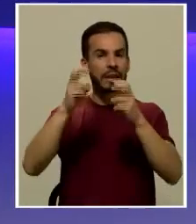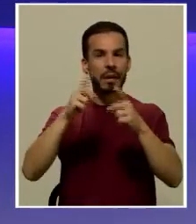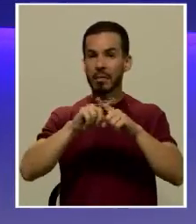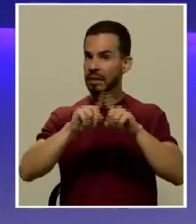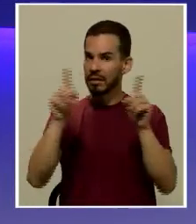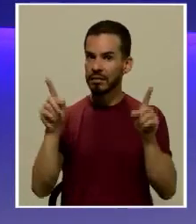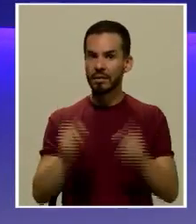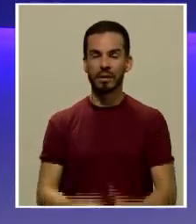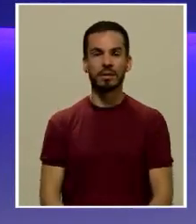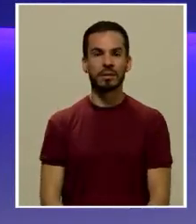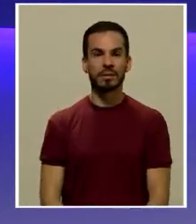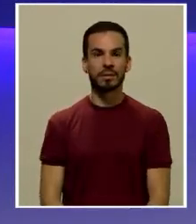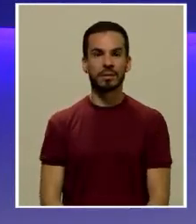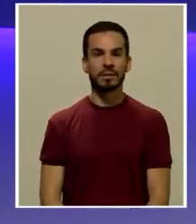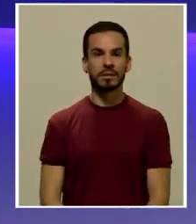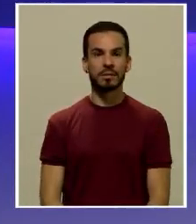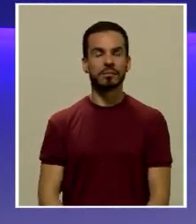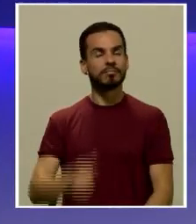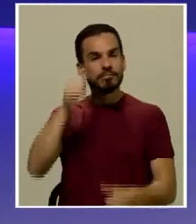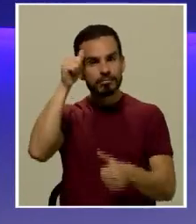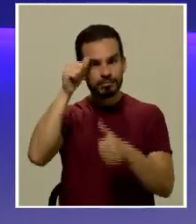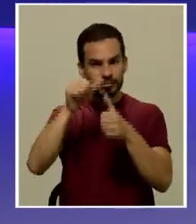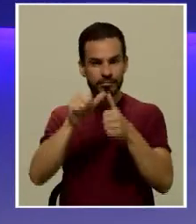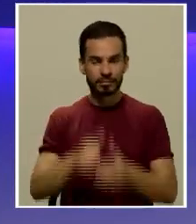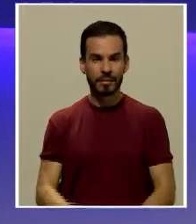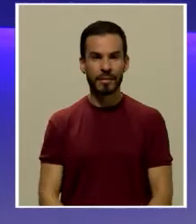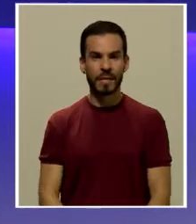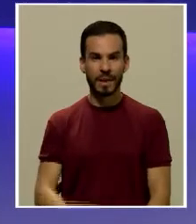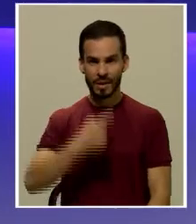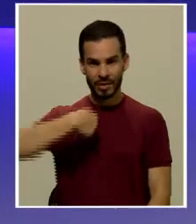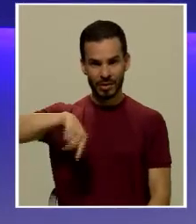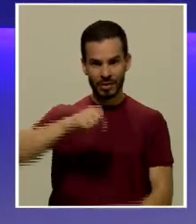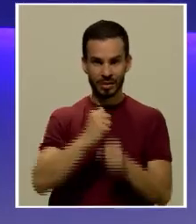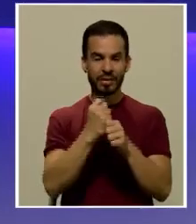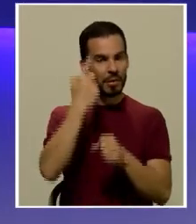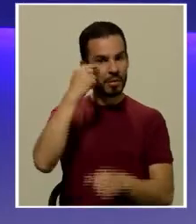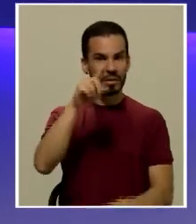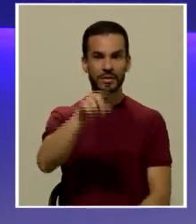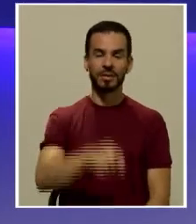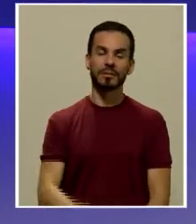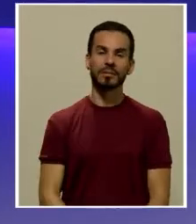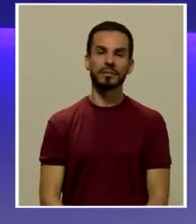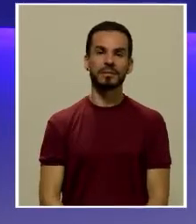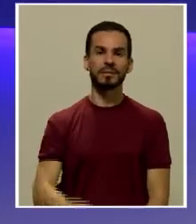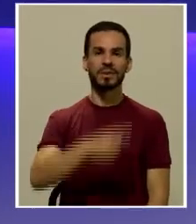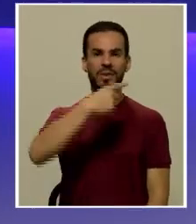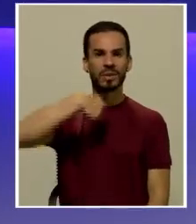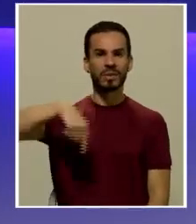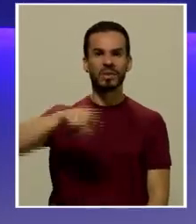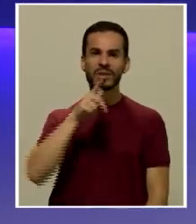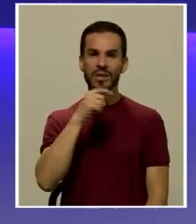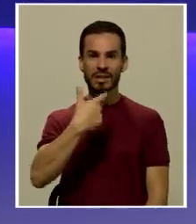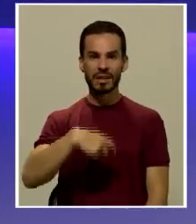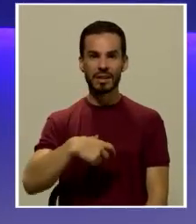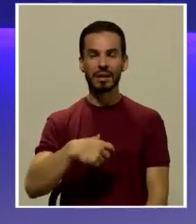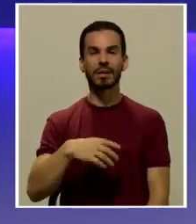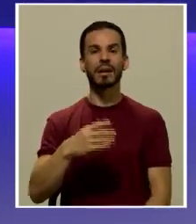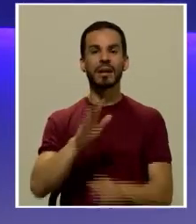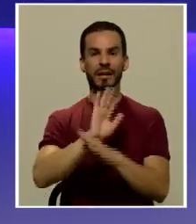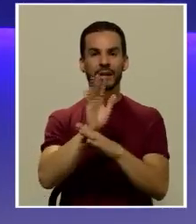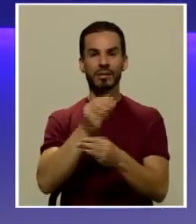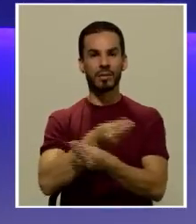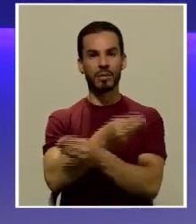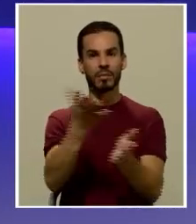diferentes recuerden trabajamos para usted somos la televisión